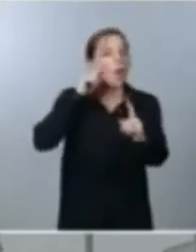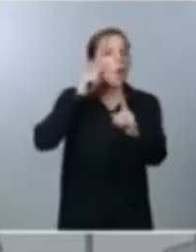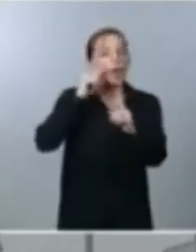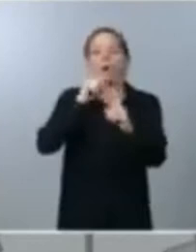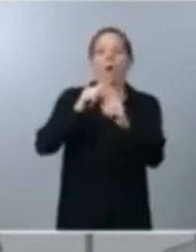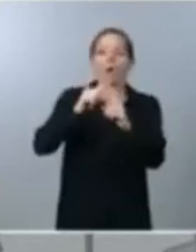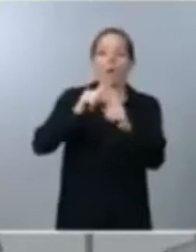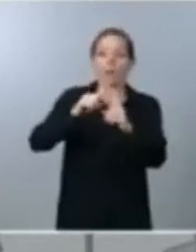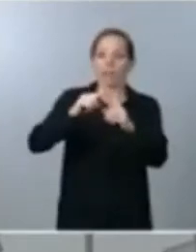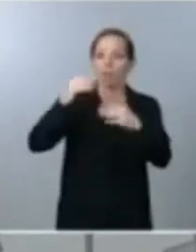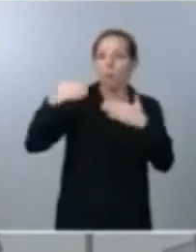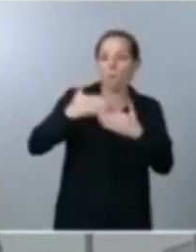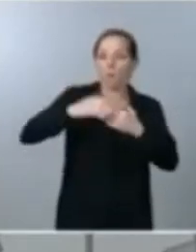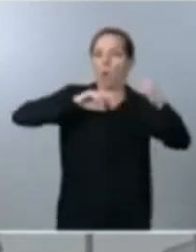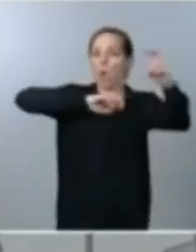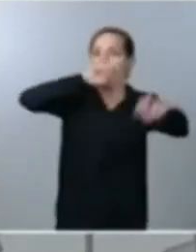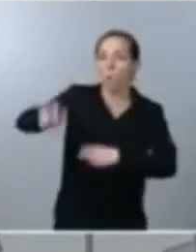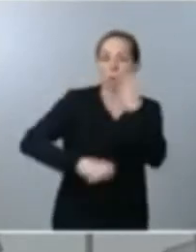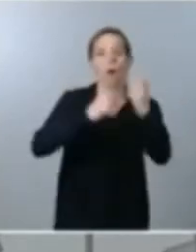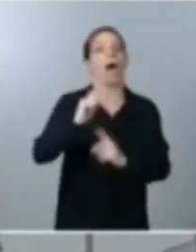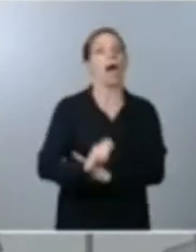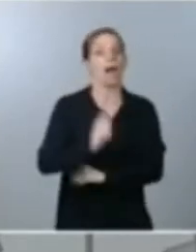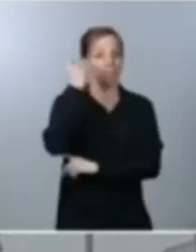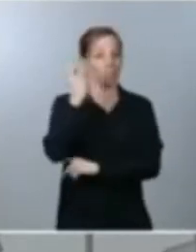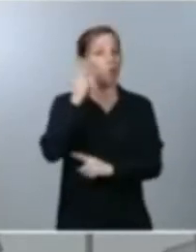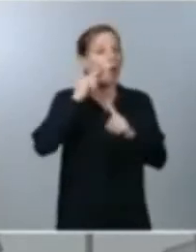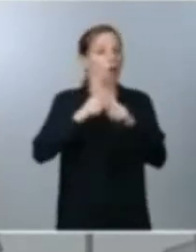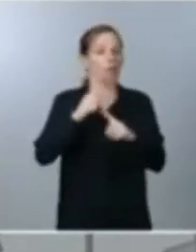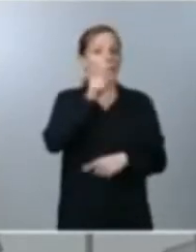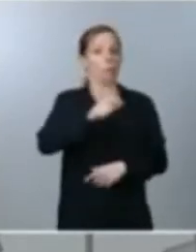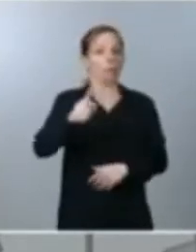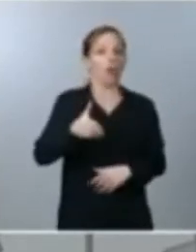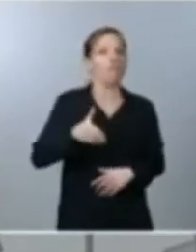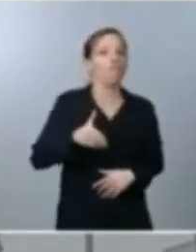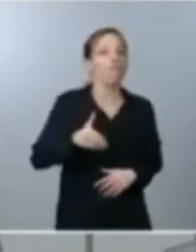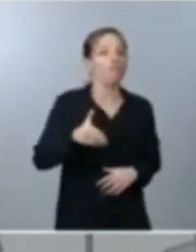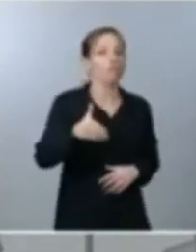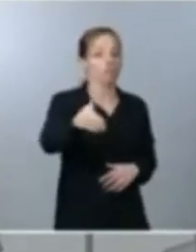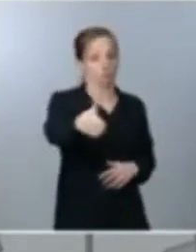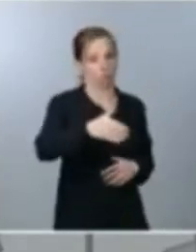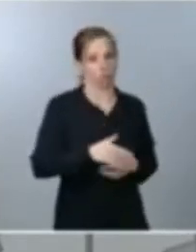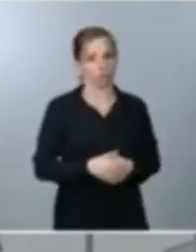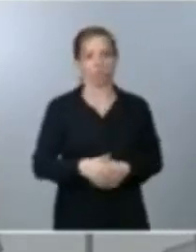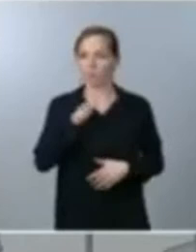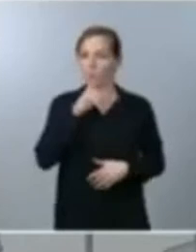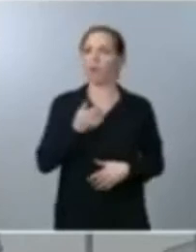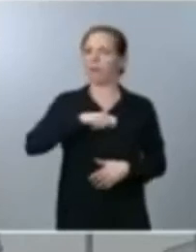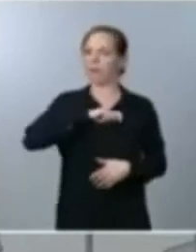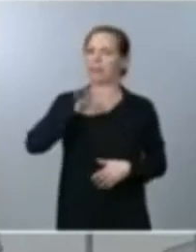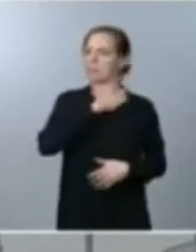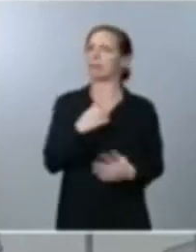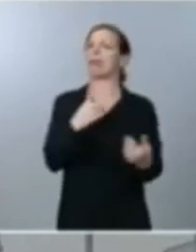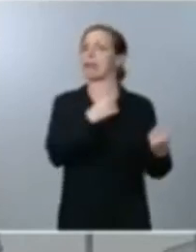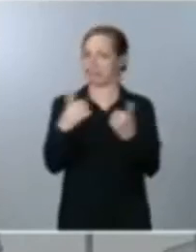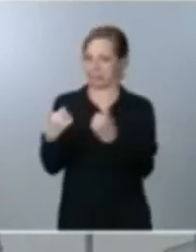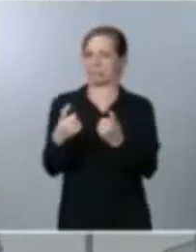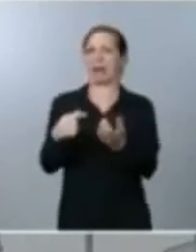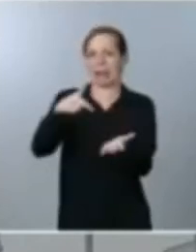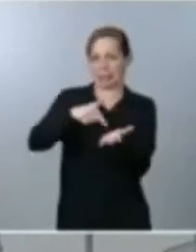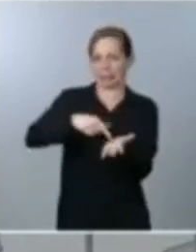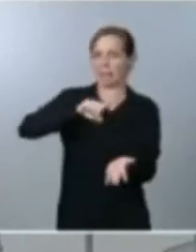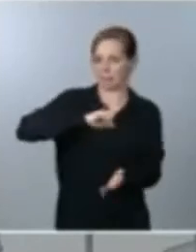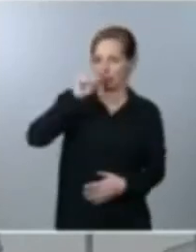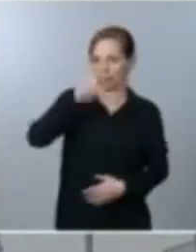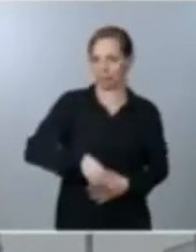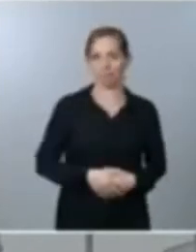modernización para las generaciones futuras que nuestro país demanda y necesita unos presupuestos